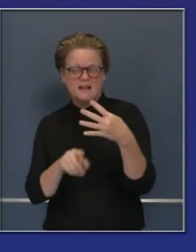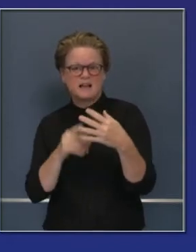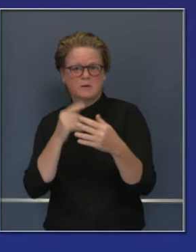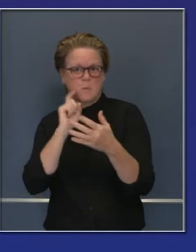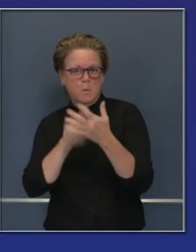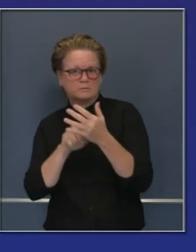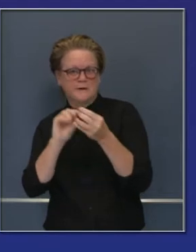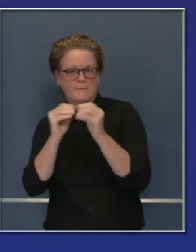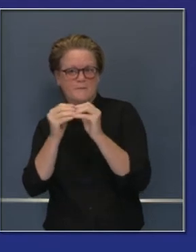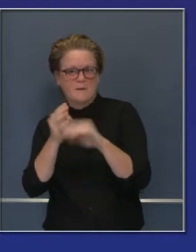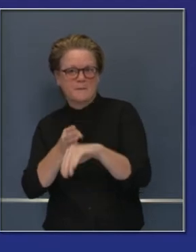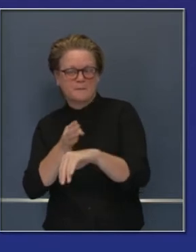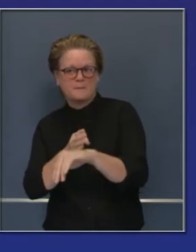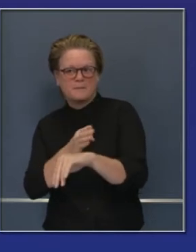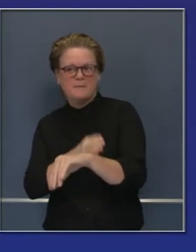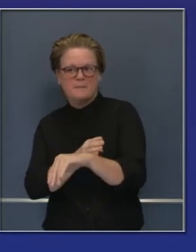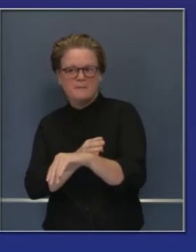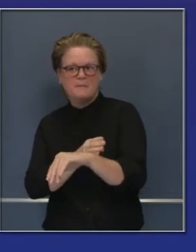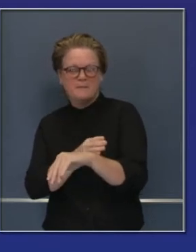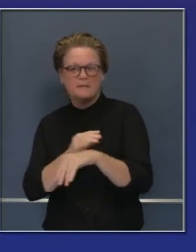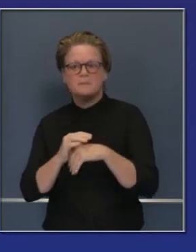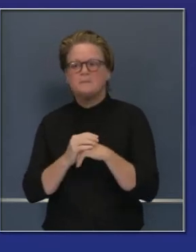de progreso para ese entonces,